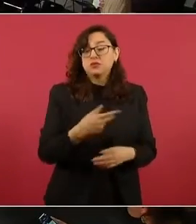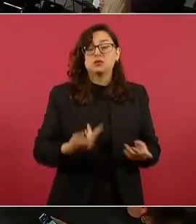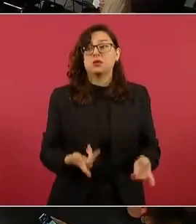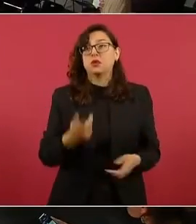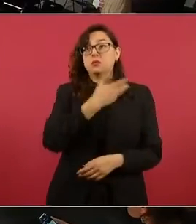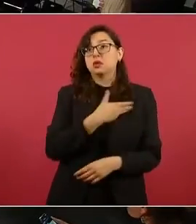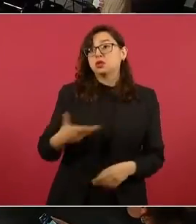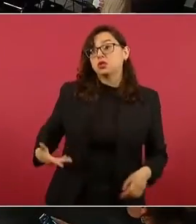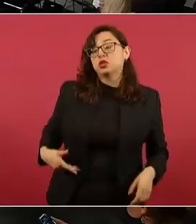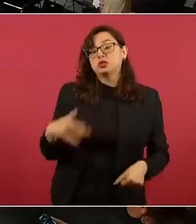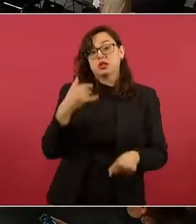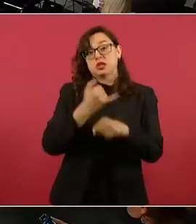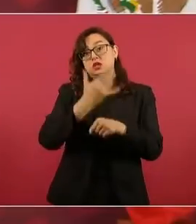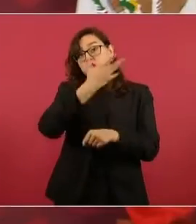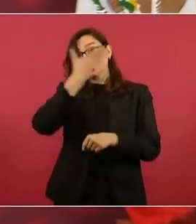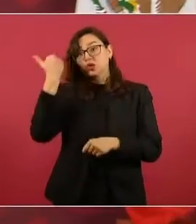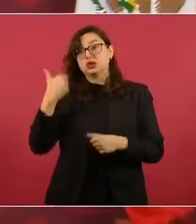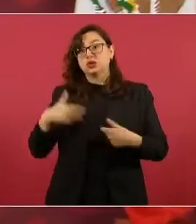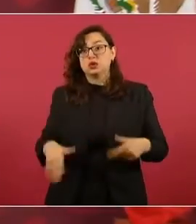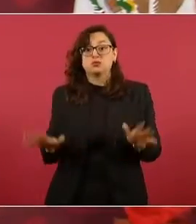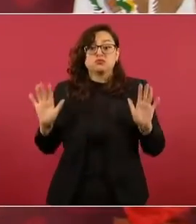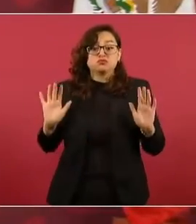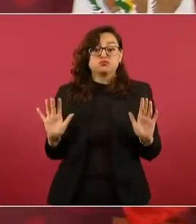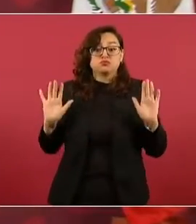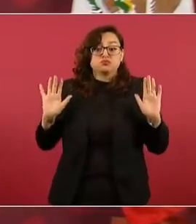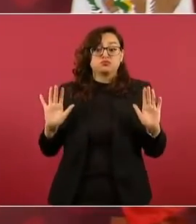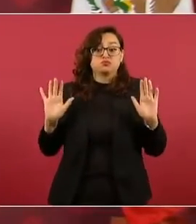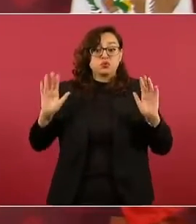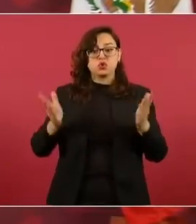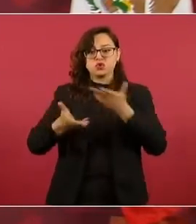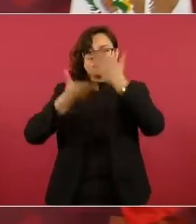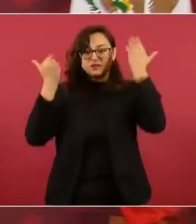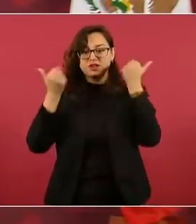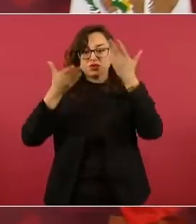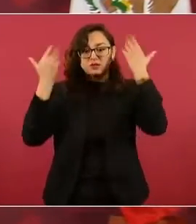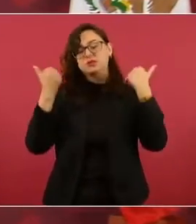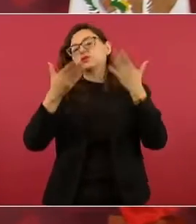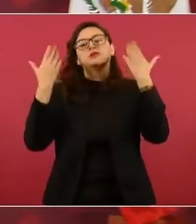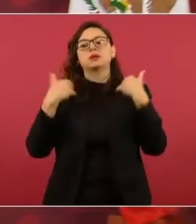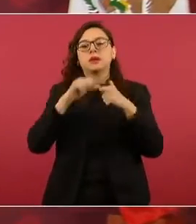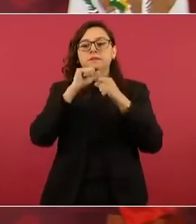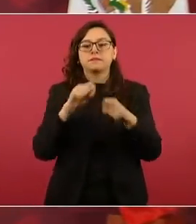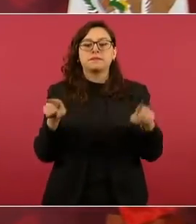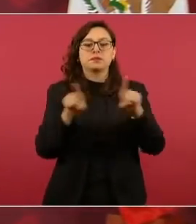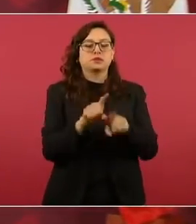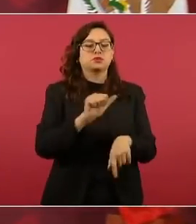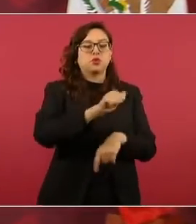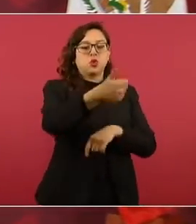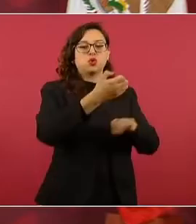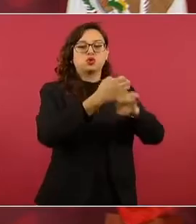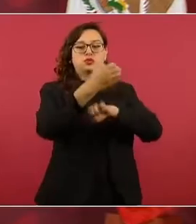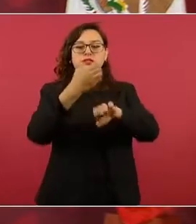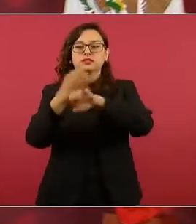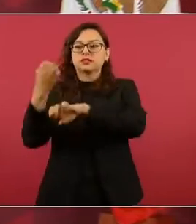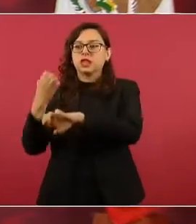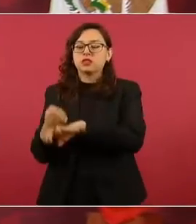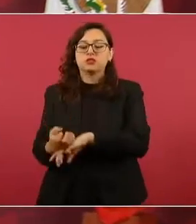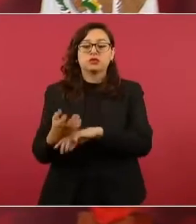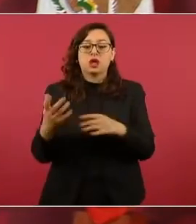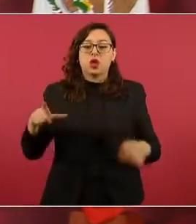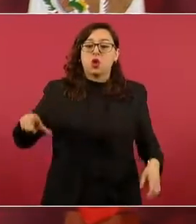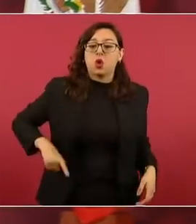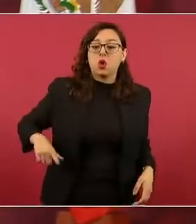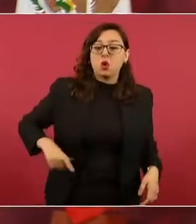reproduce, lo mismo en los estados, no es el gobernador, son sus funcionarios.